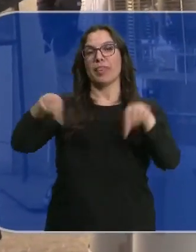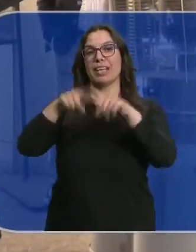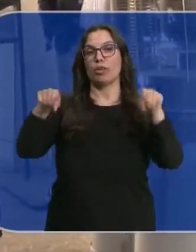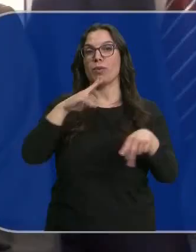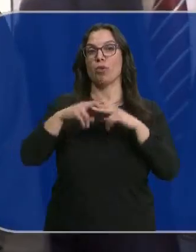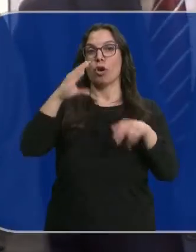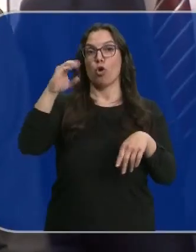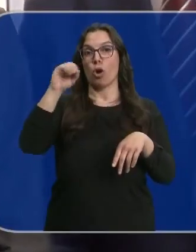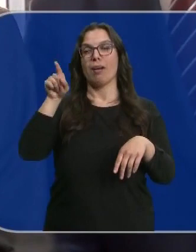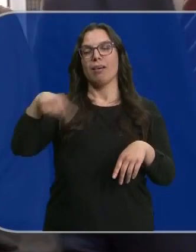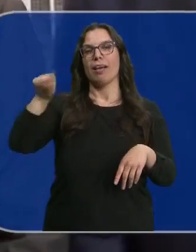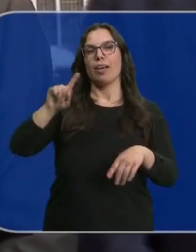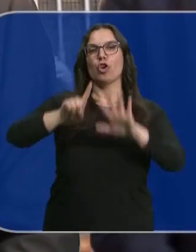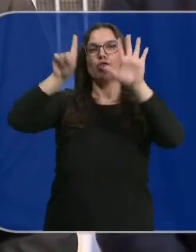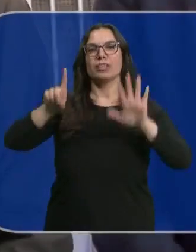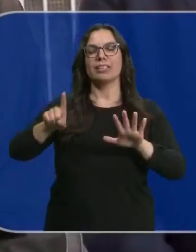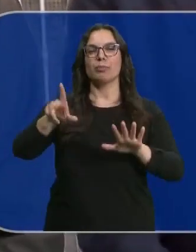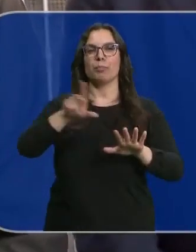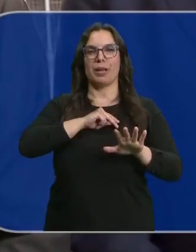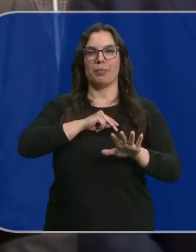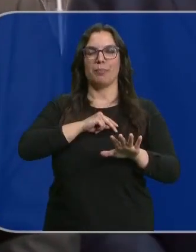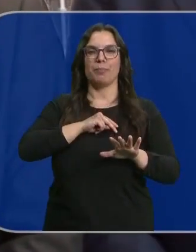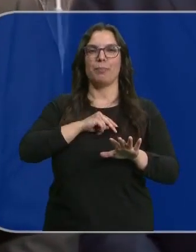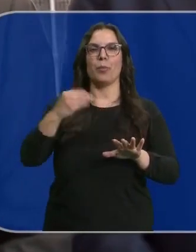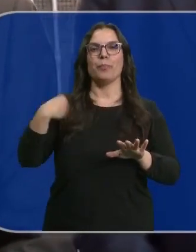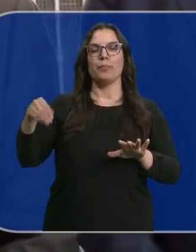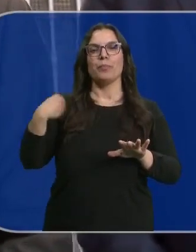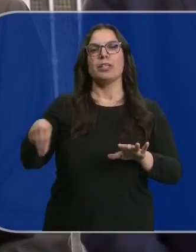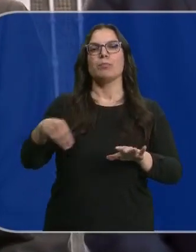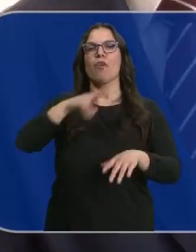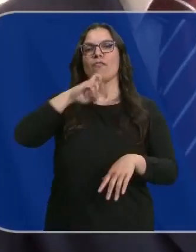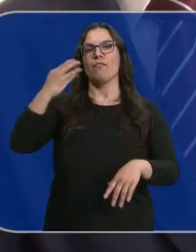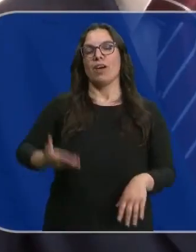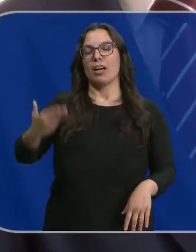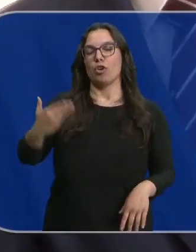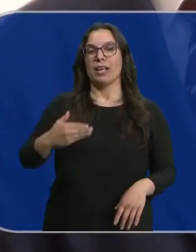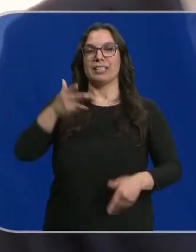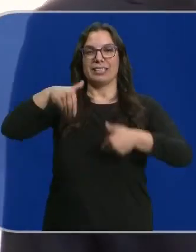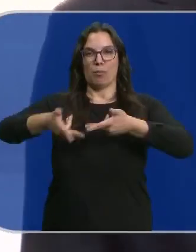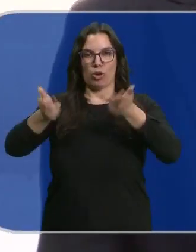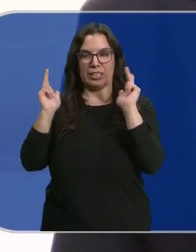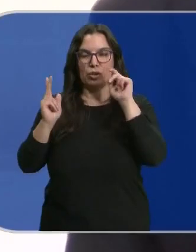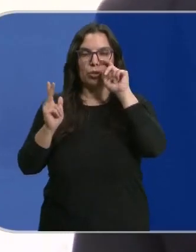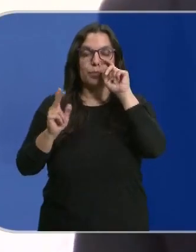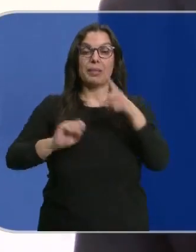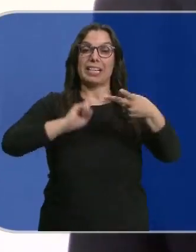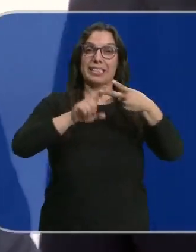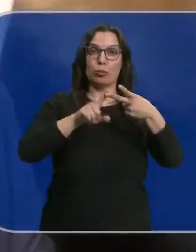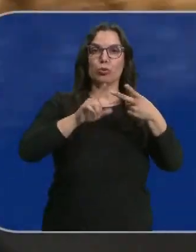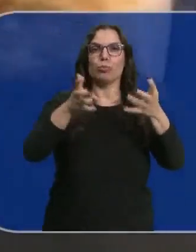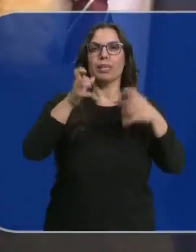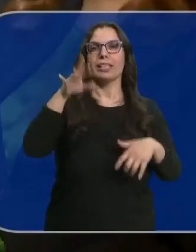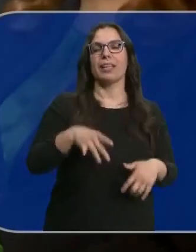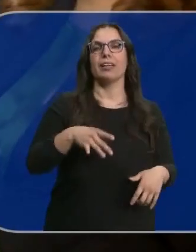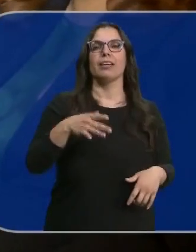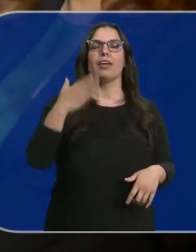ha ganado la sexta edición de los Premios Valores Democráticos de la Fundación Balsaín y la Fundación de Castilla y León. El segundo premio ha ido